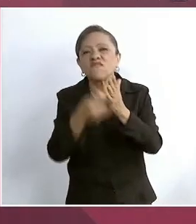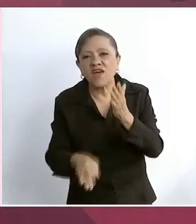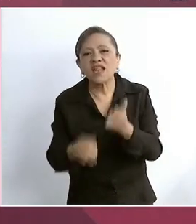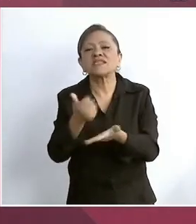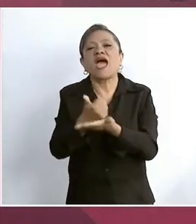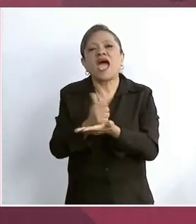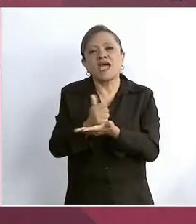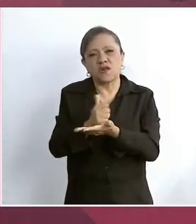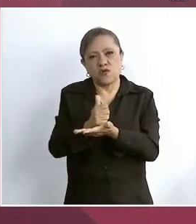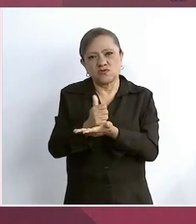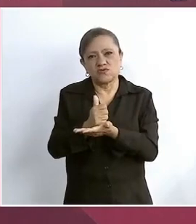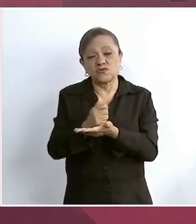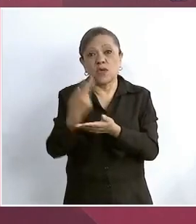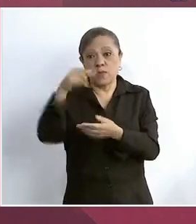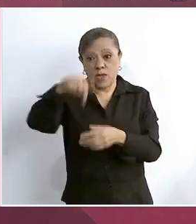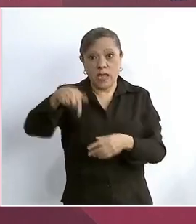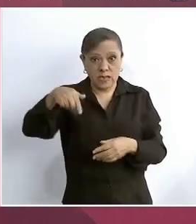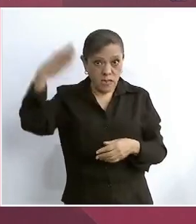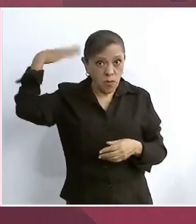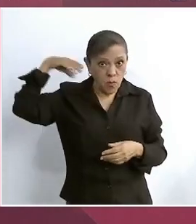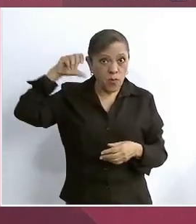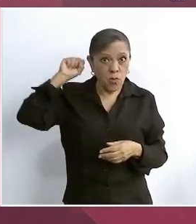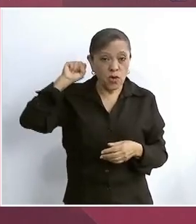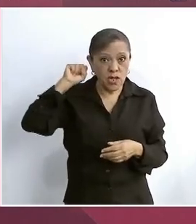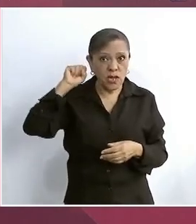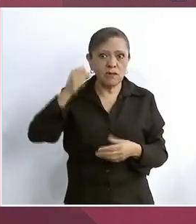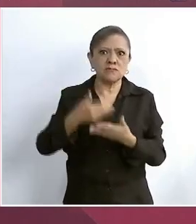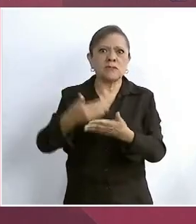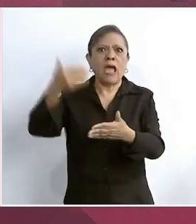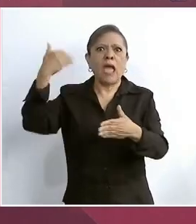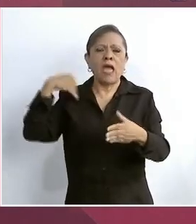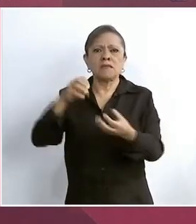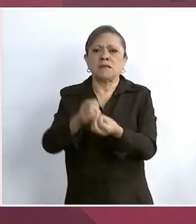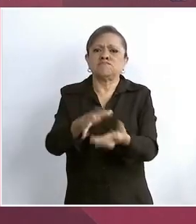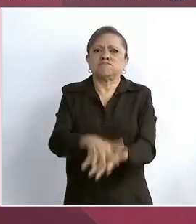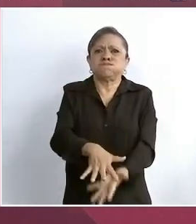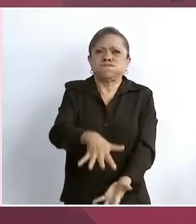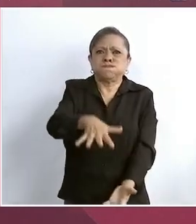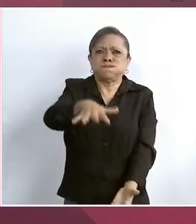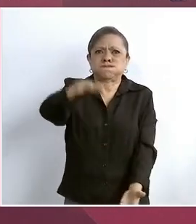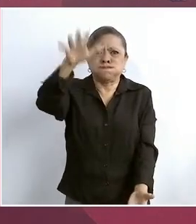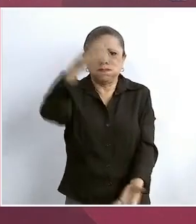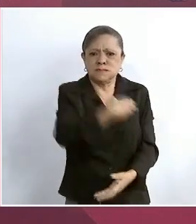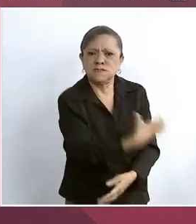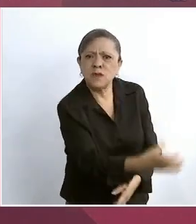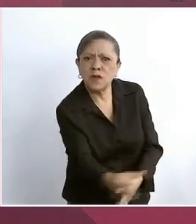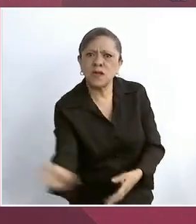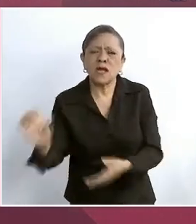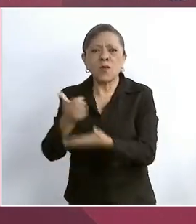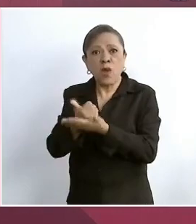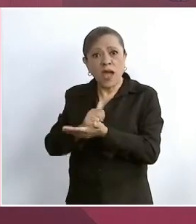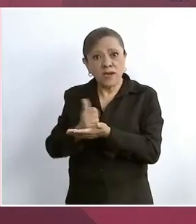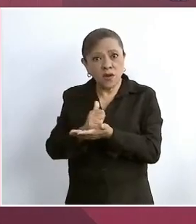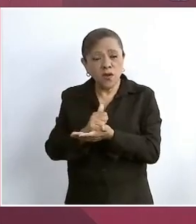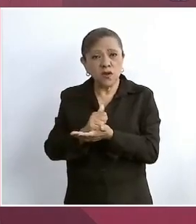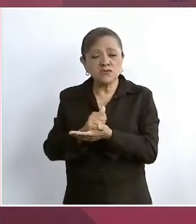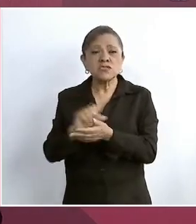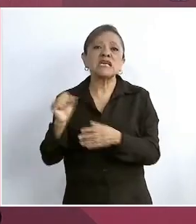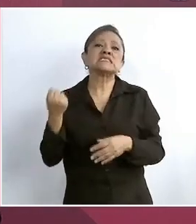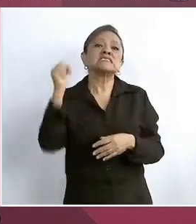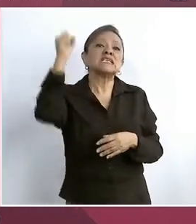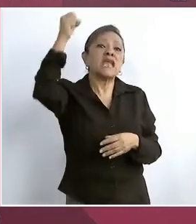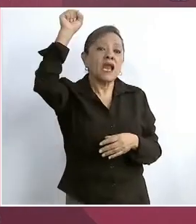Morelos producía mucho arroz y Sinaloa y Campeche, pero se